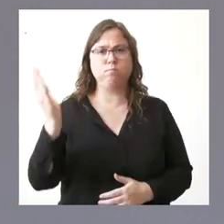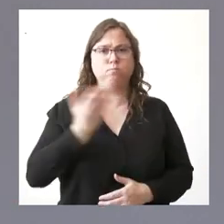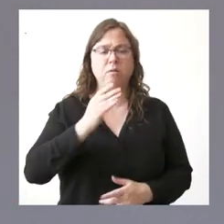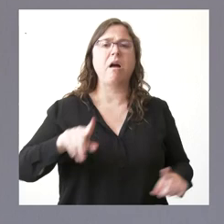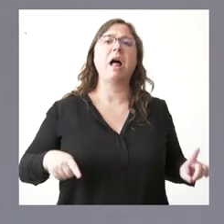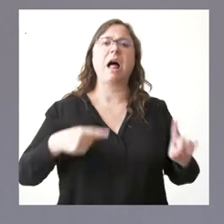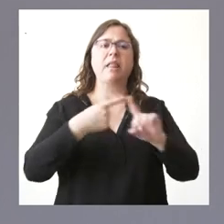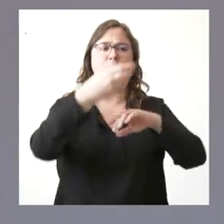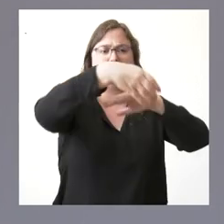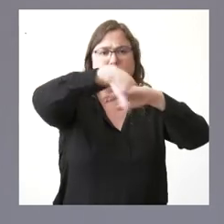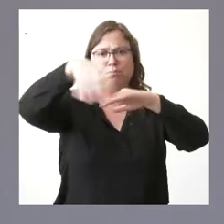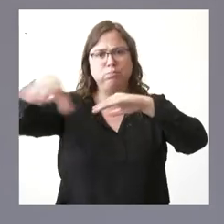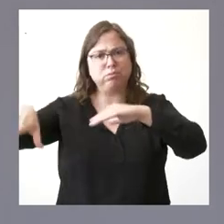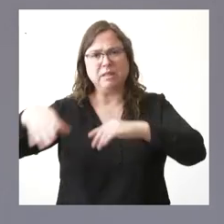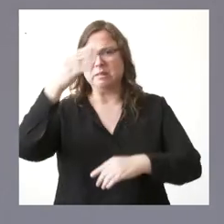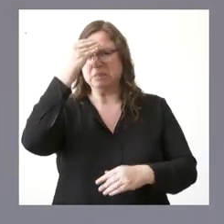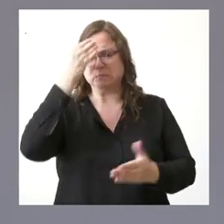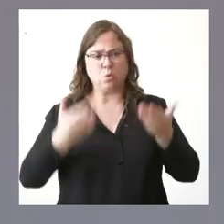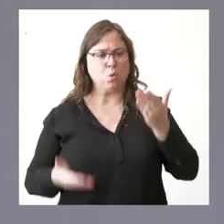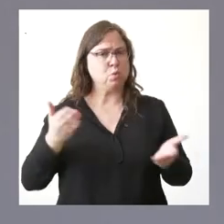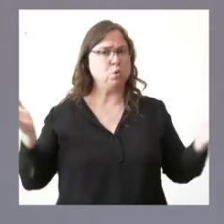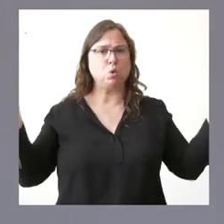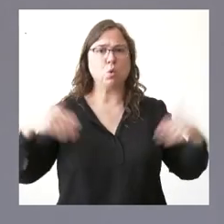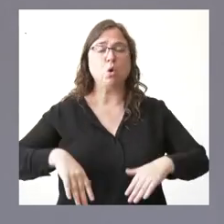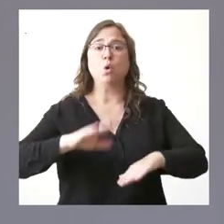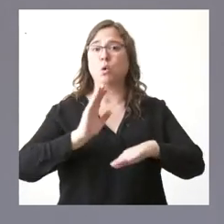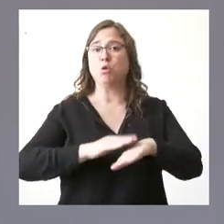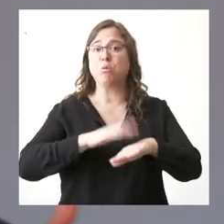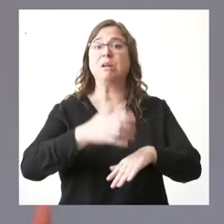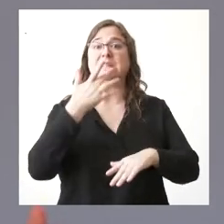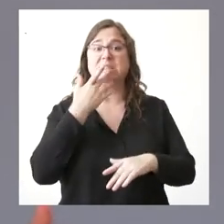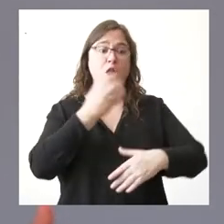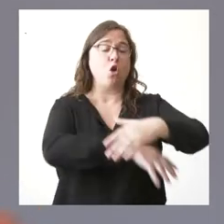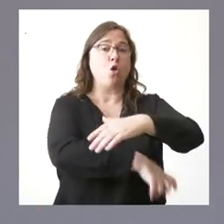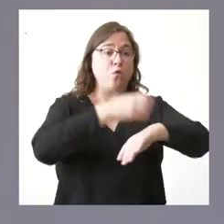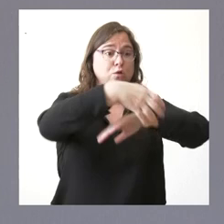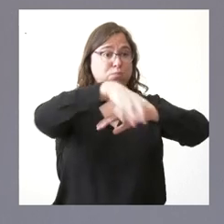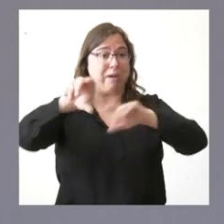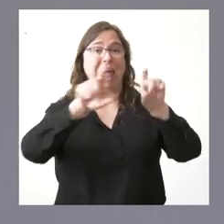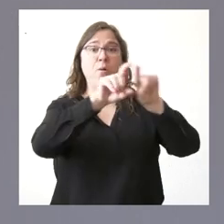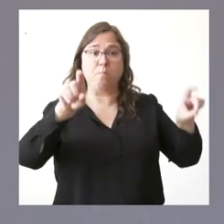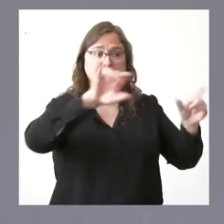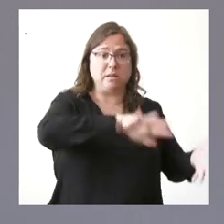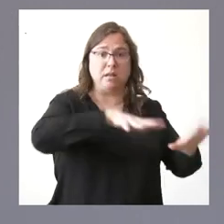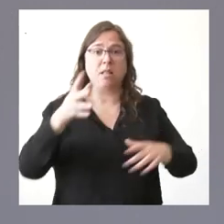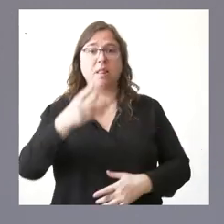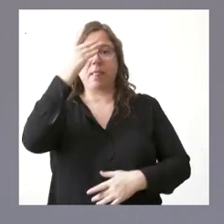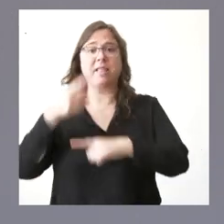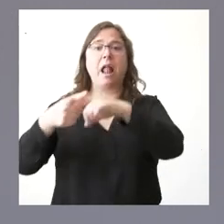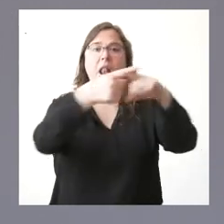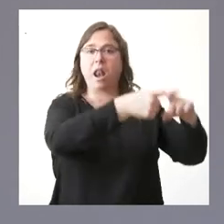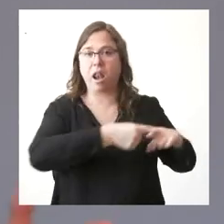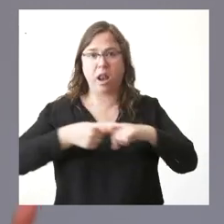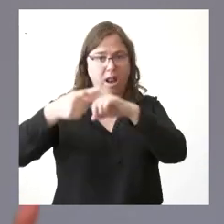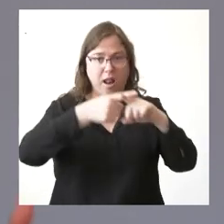de un reparto que nos parece profundamente injusto, porque si se trata de repartir unos fondos para la digitalización de empresas, debiera repartirse en